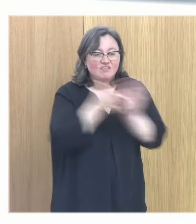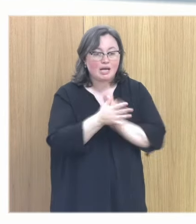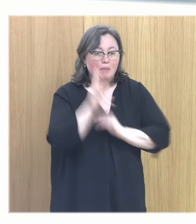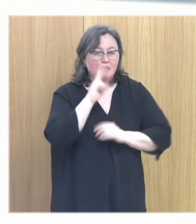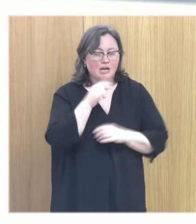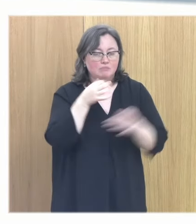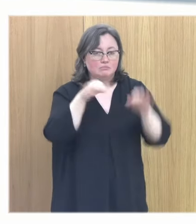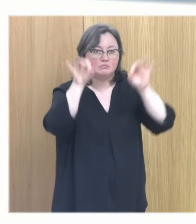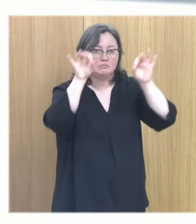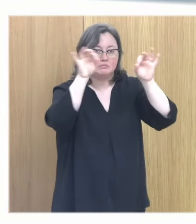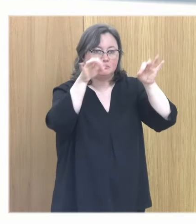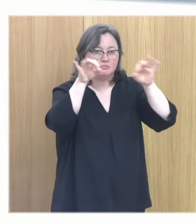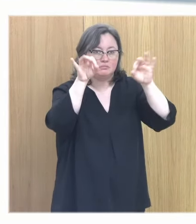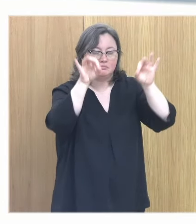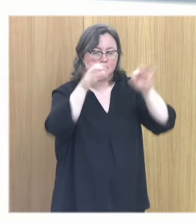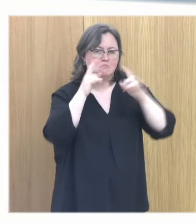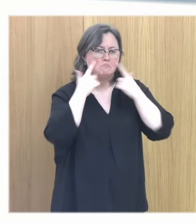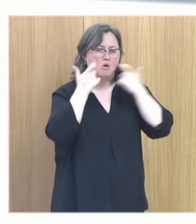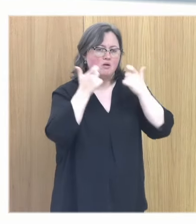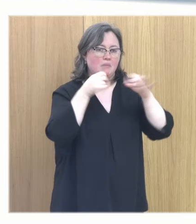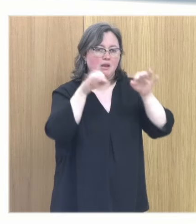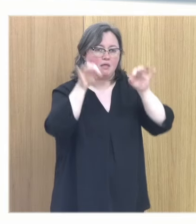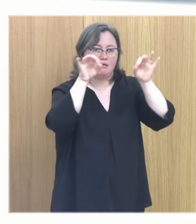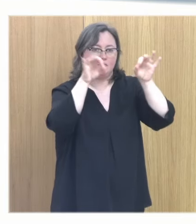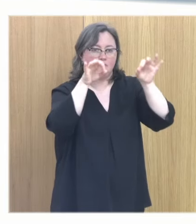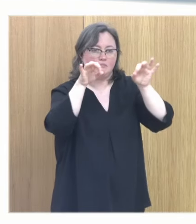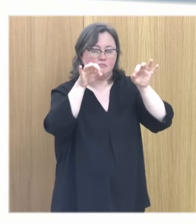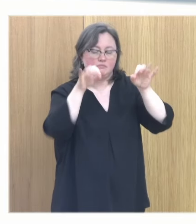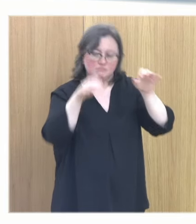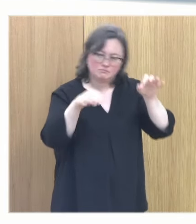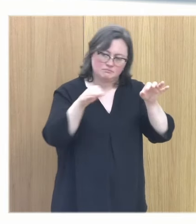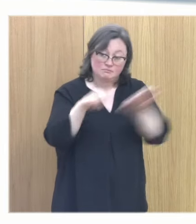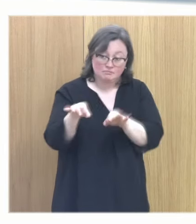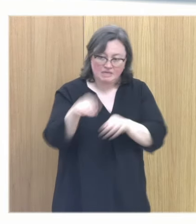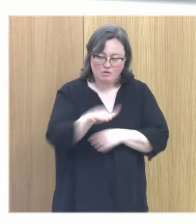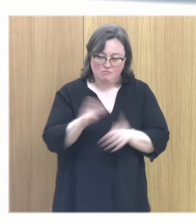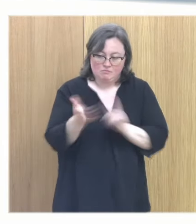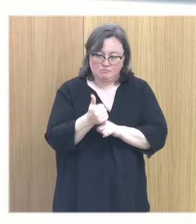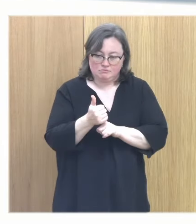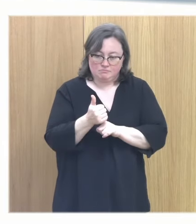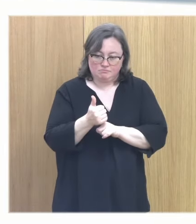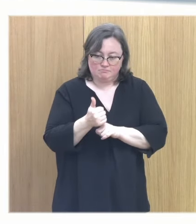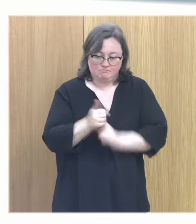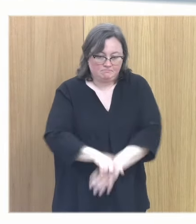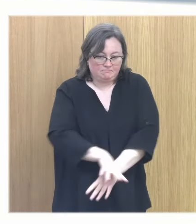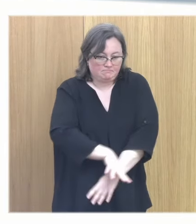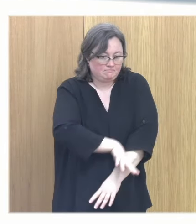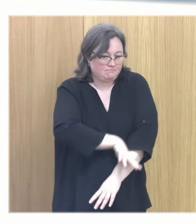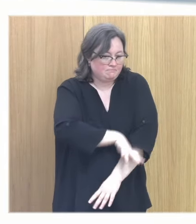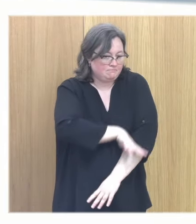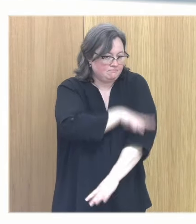vacía todos sabemos distinguir esa mirada vacía que cuando lo ves en un niño o una niña se te ponen los pelos como